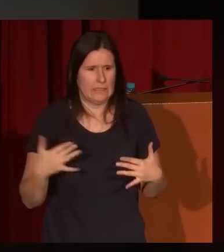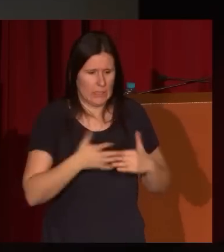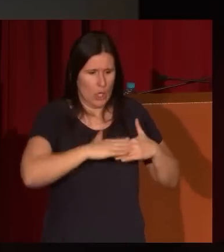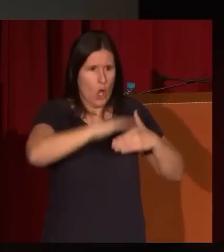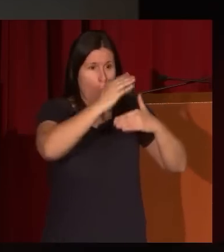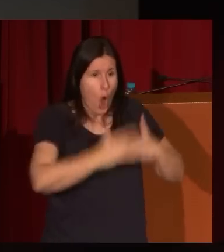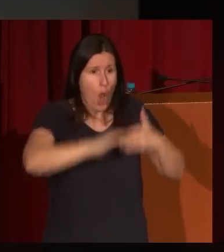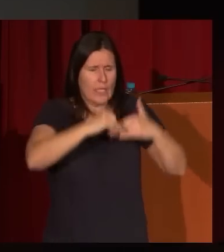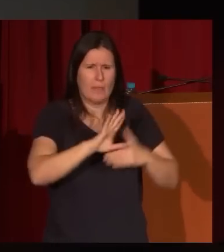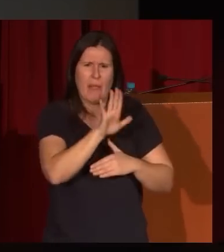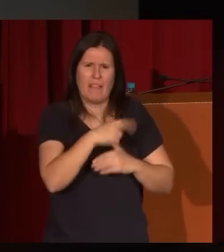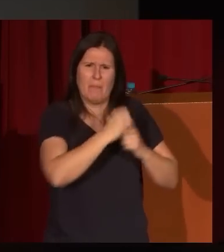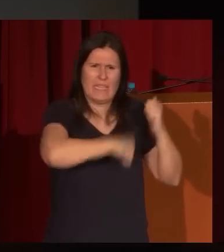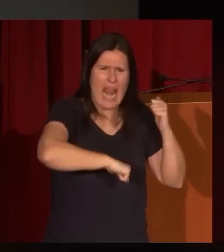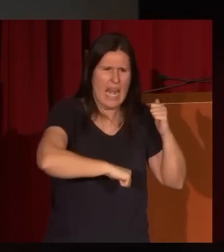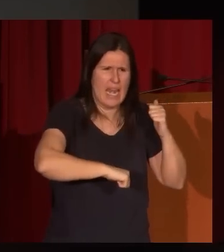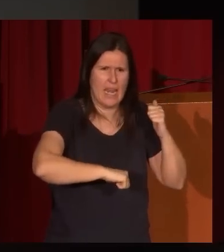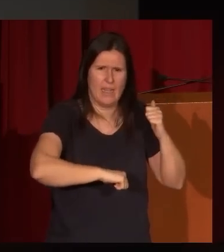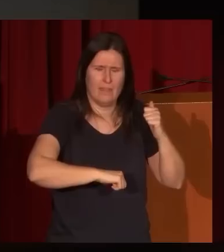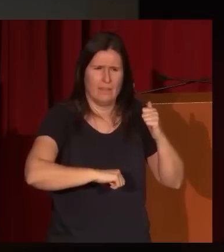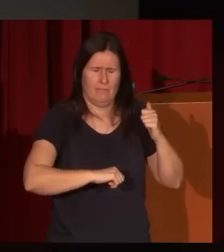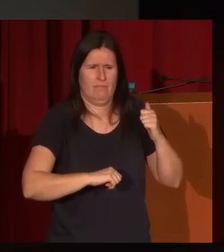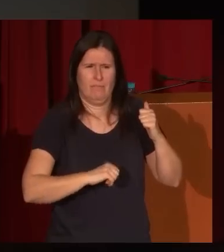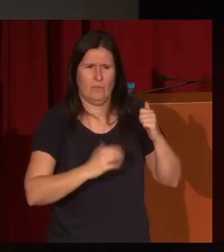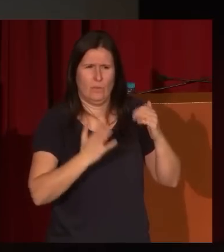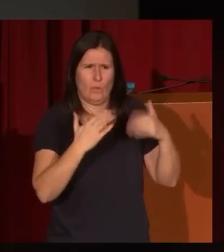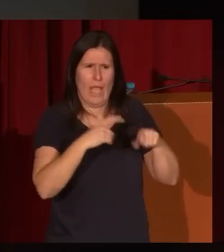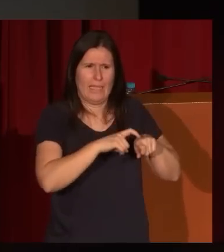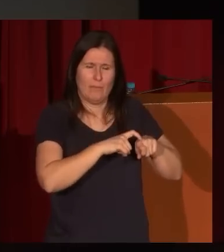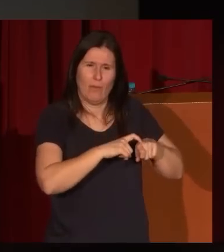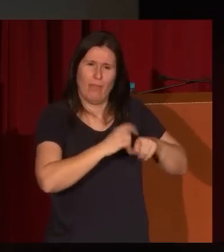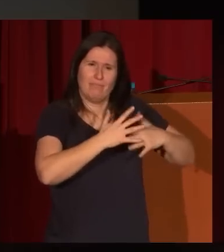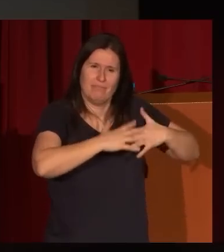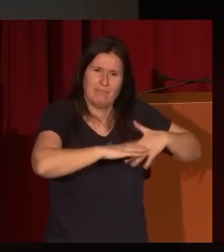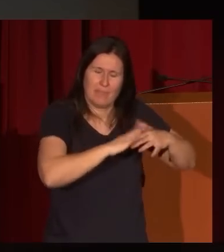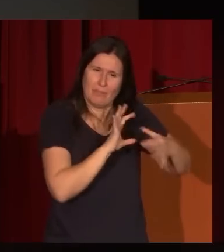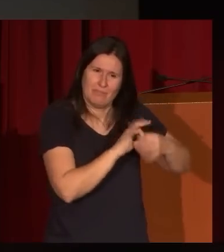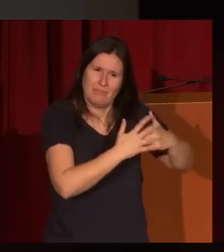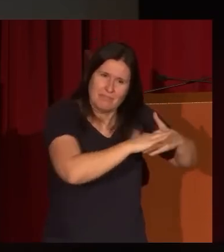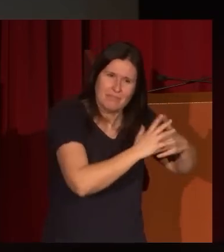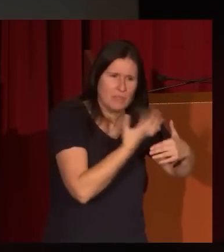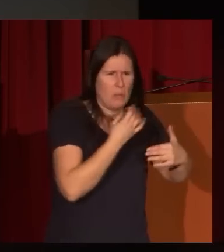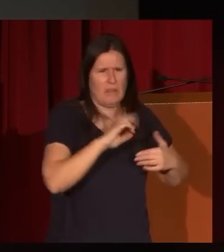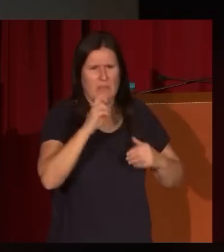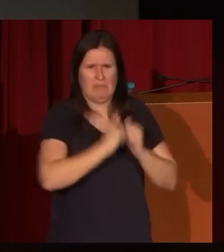parecen de metal parecen de acero no tienen ningún tipo de jugosidad aquí lo vemos exactamente